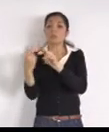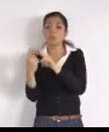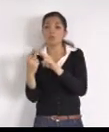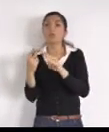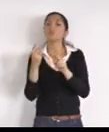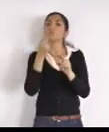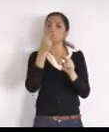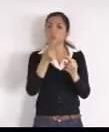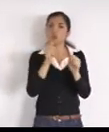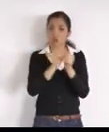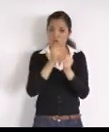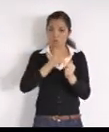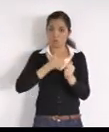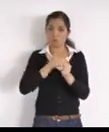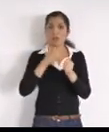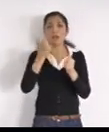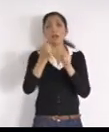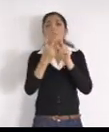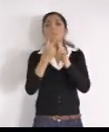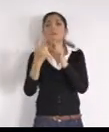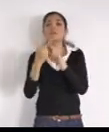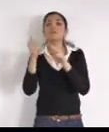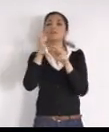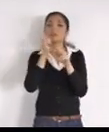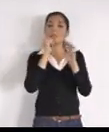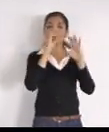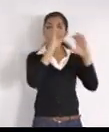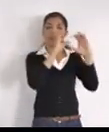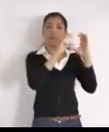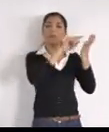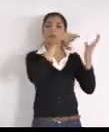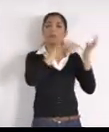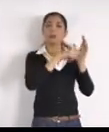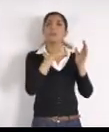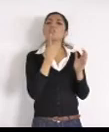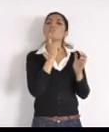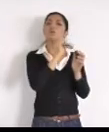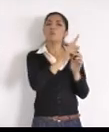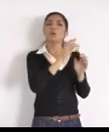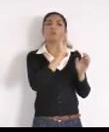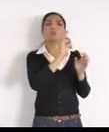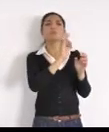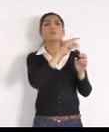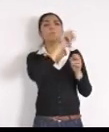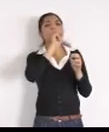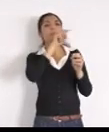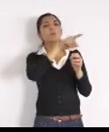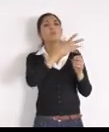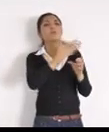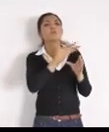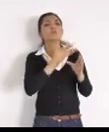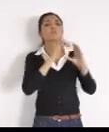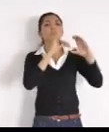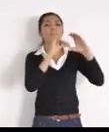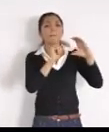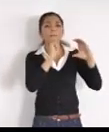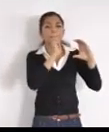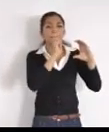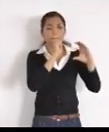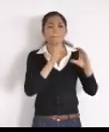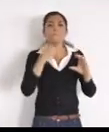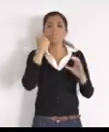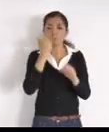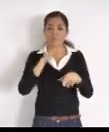denuncias, de mal uso, de las mismas, si me puedes pasar datos, por inbox, Alex, para poder contactarte, personalmente, y